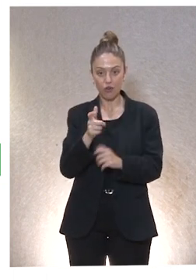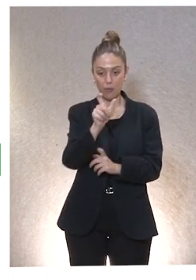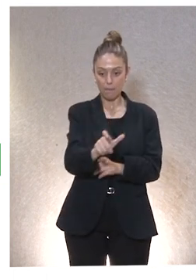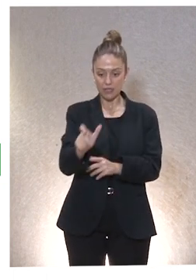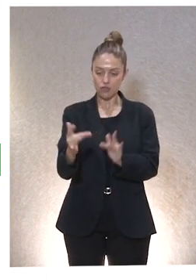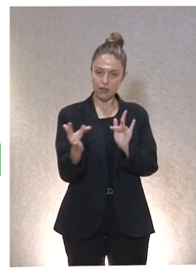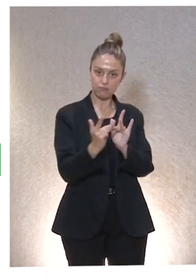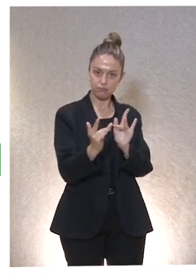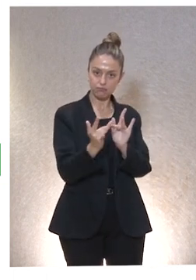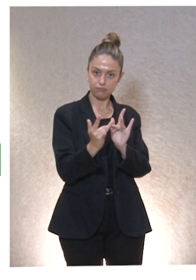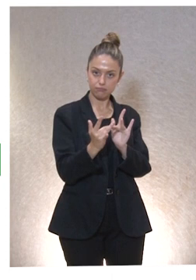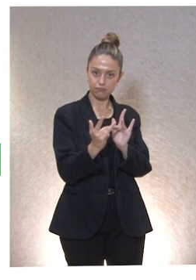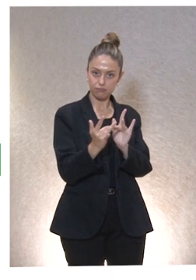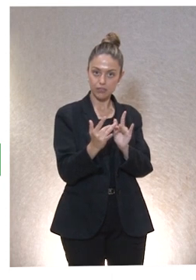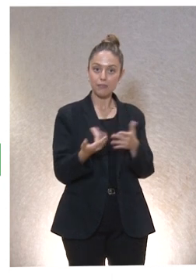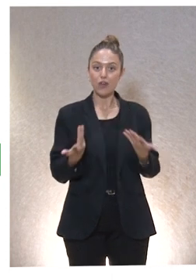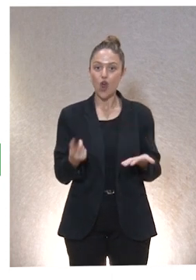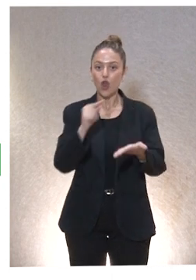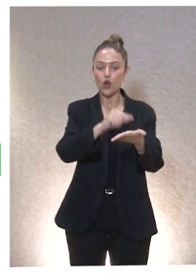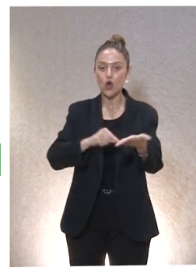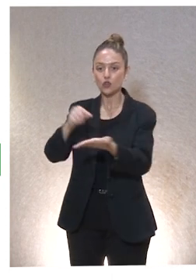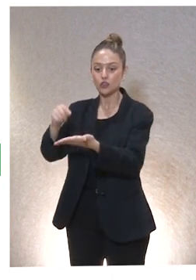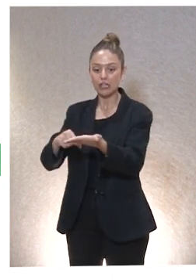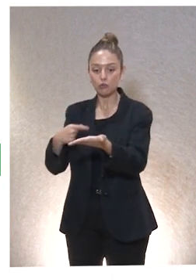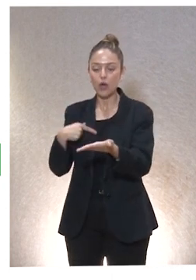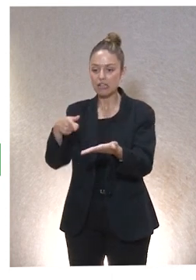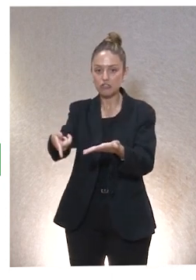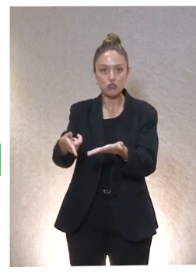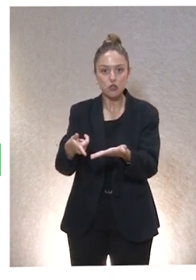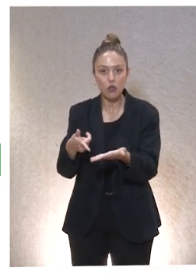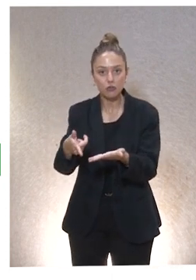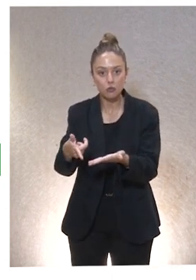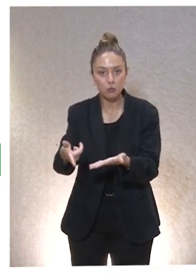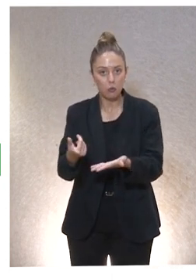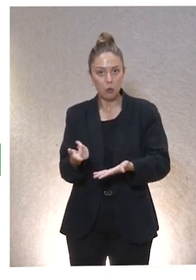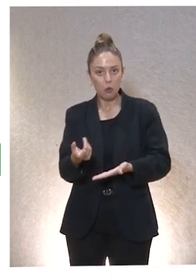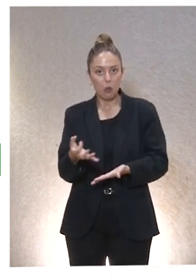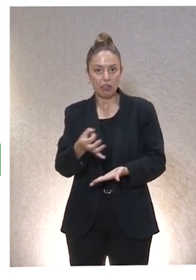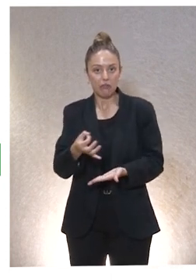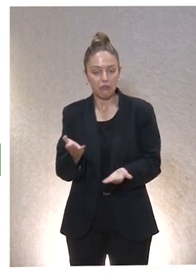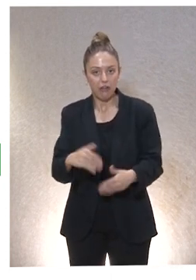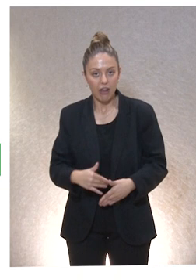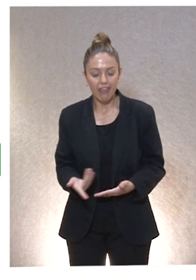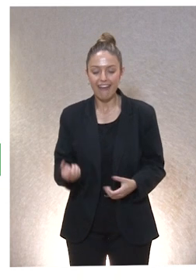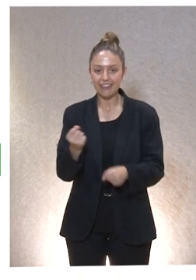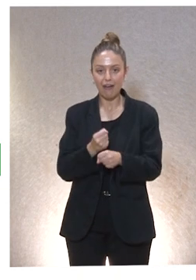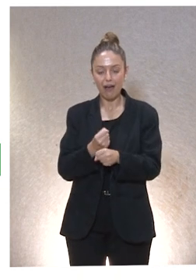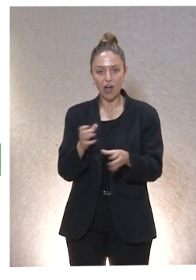Cuando me relacione con los demás, la contractualidad, el no deber nada a nadie. Profesionales, nuestro trabajo en equipo